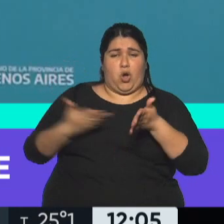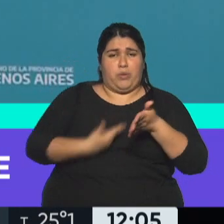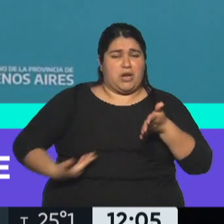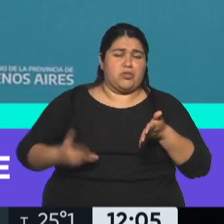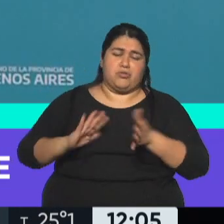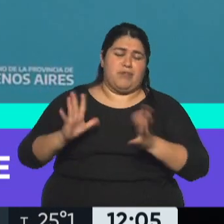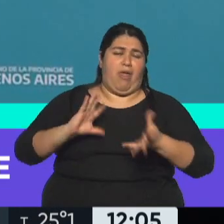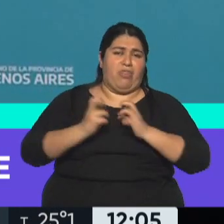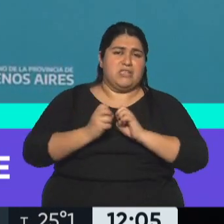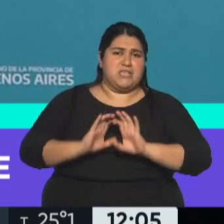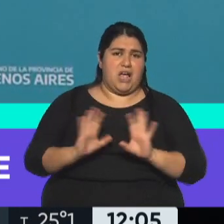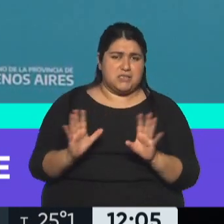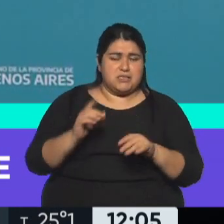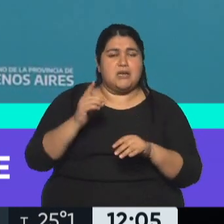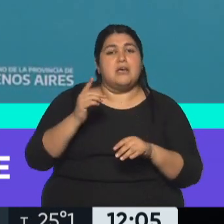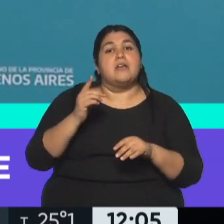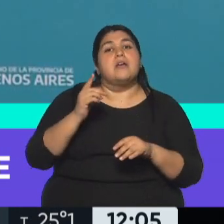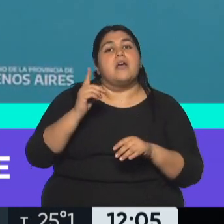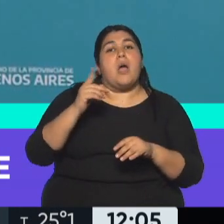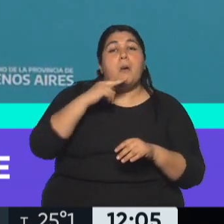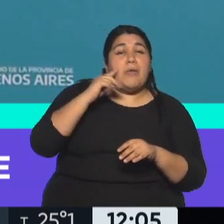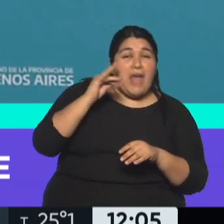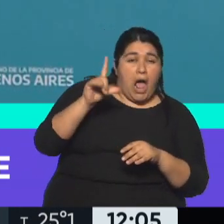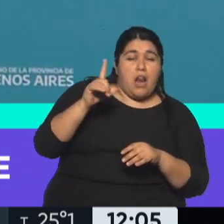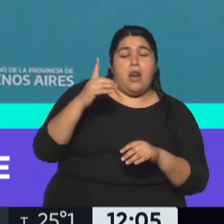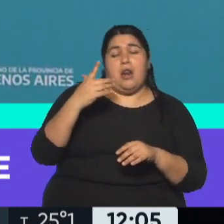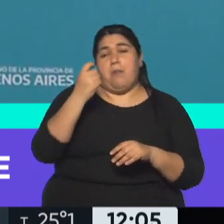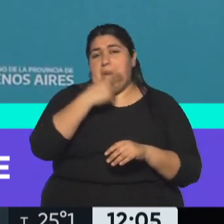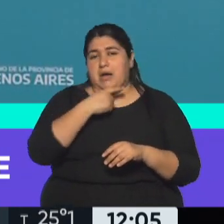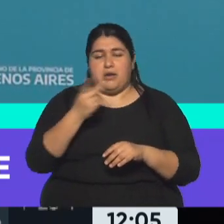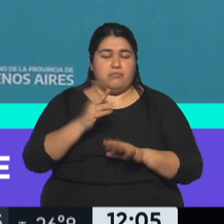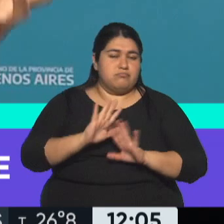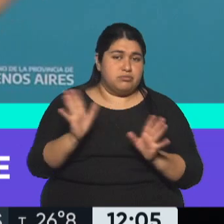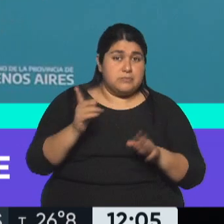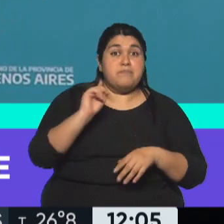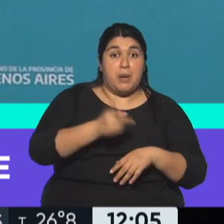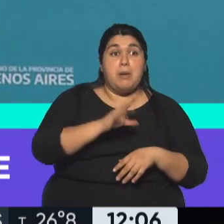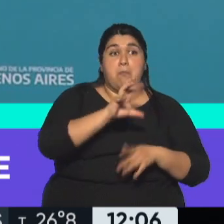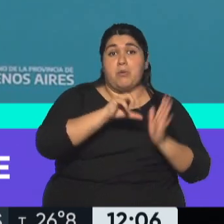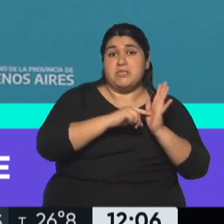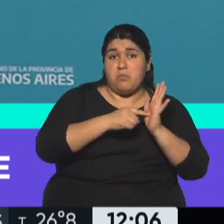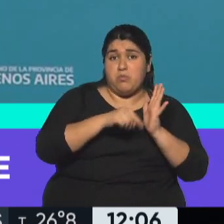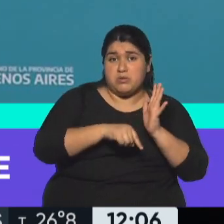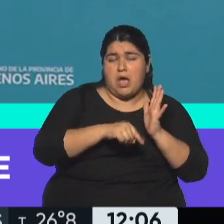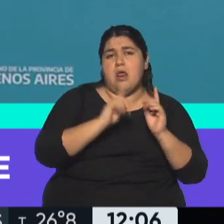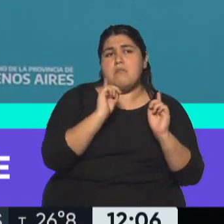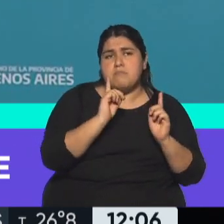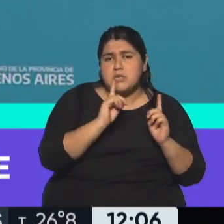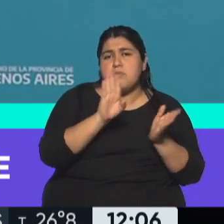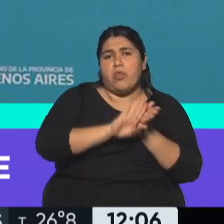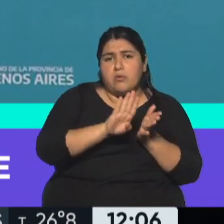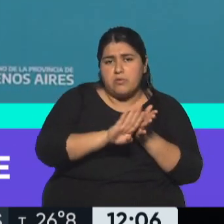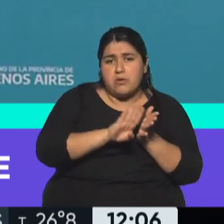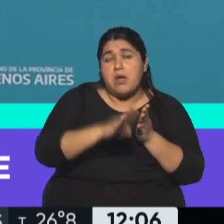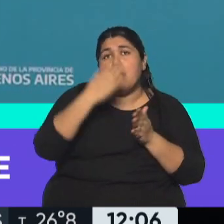durante el gobierno de Macri y de Vidal. A la provincia le pasó lo mismo, se endeudó muchísimo mientras tenían abiertos los mercados, después